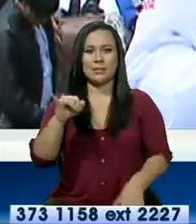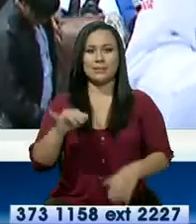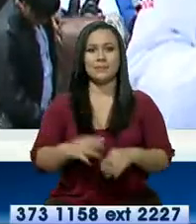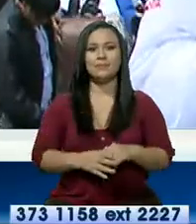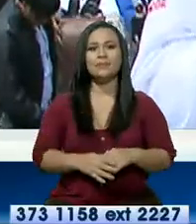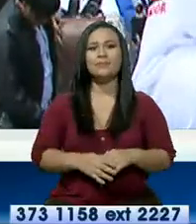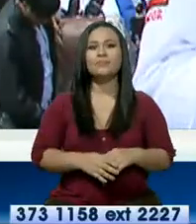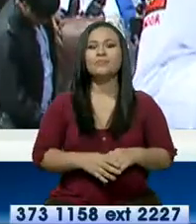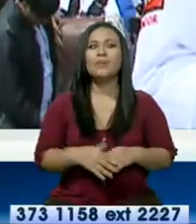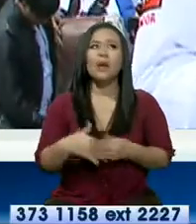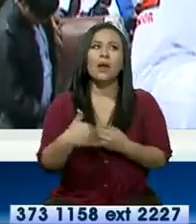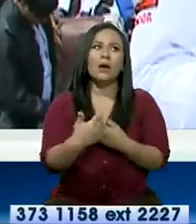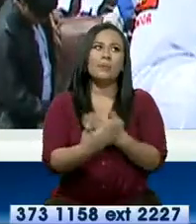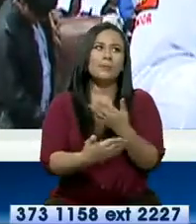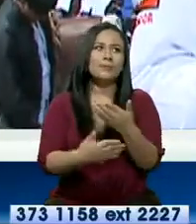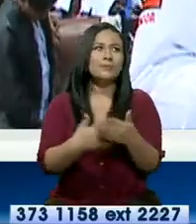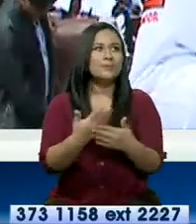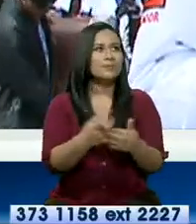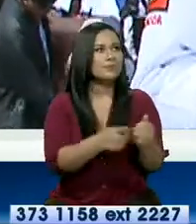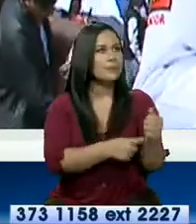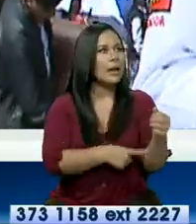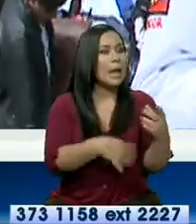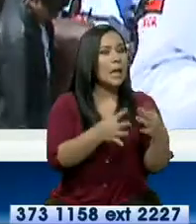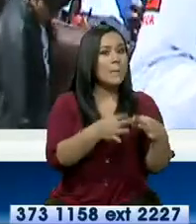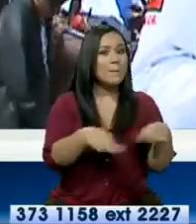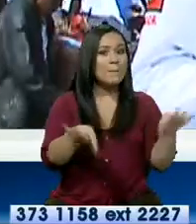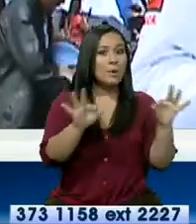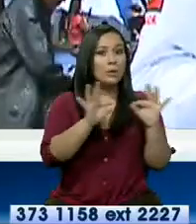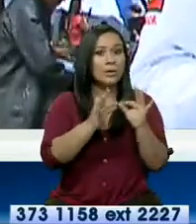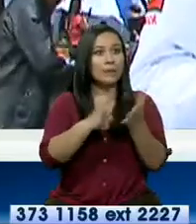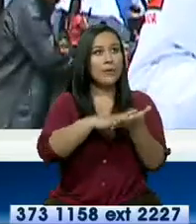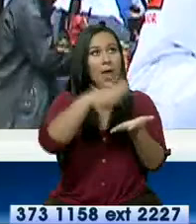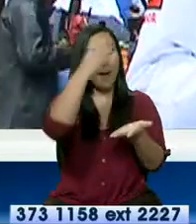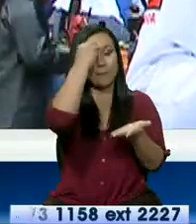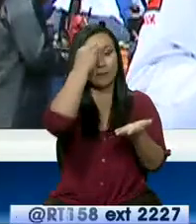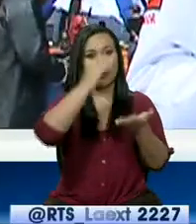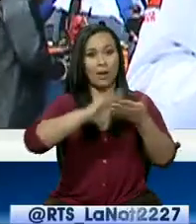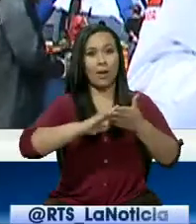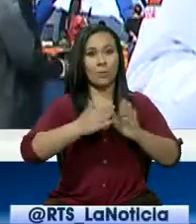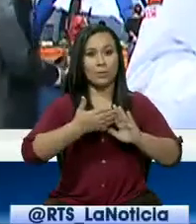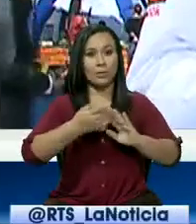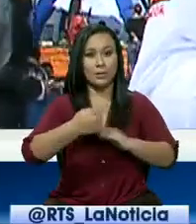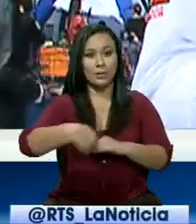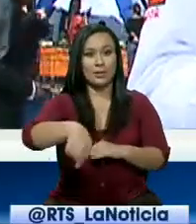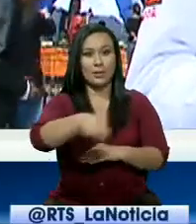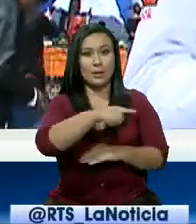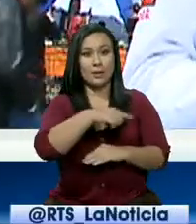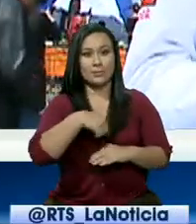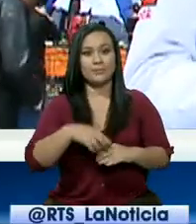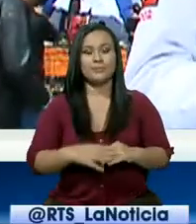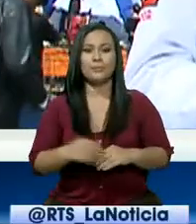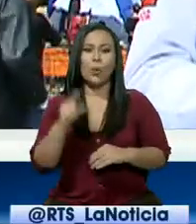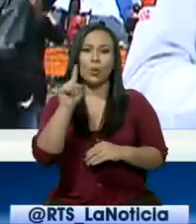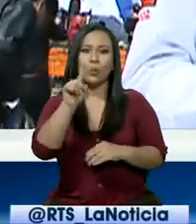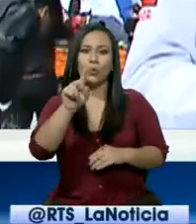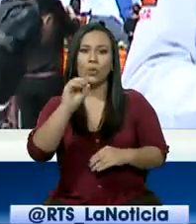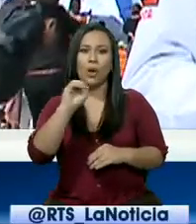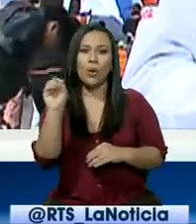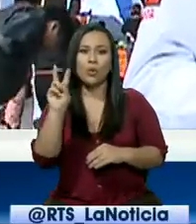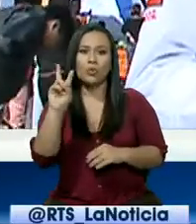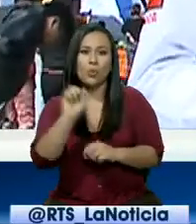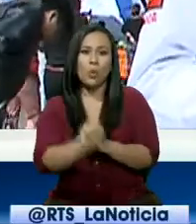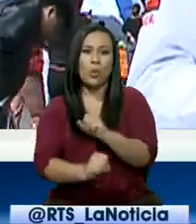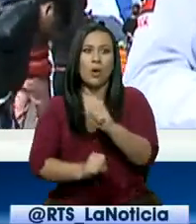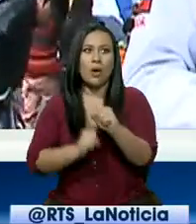finalización de ese ritual sumamente importante para nuestras comunidades, hubo uno o dos años de